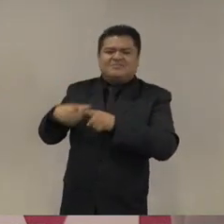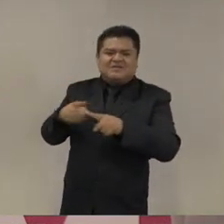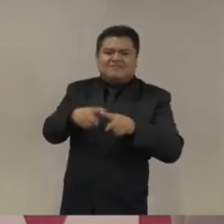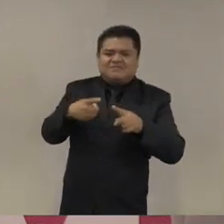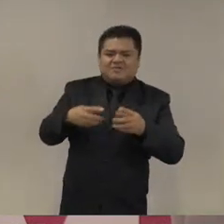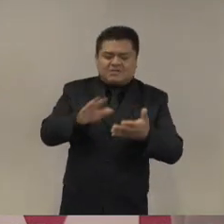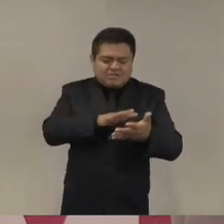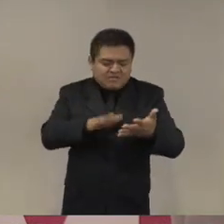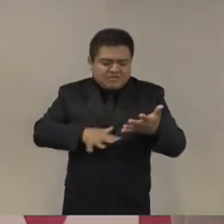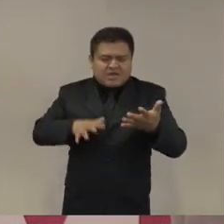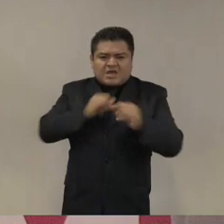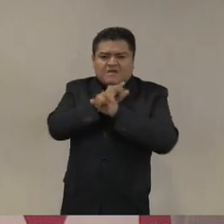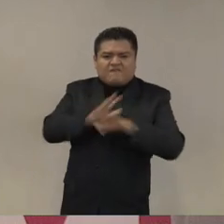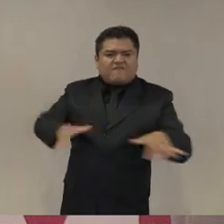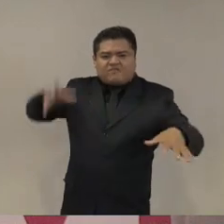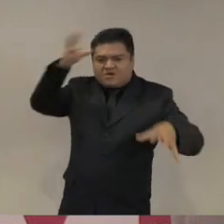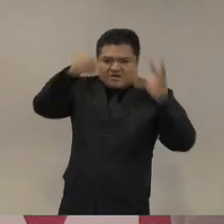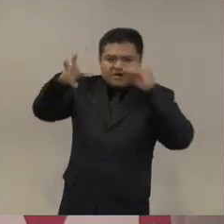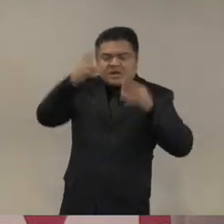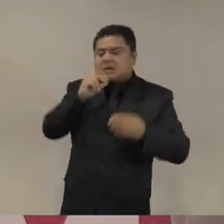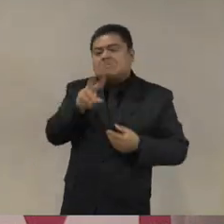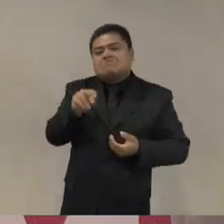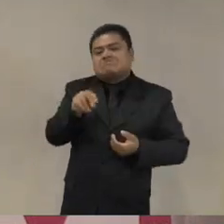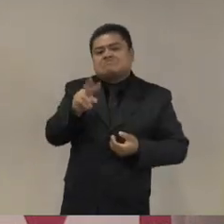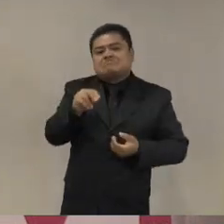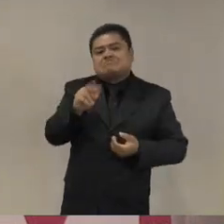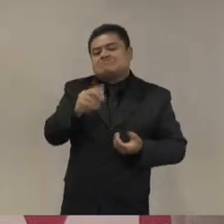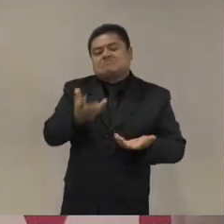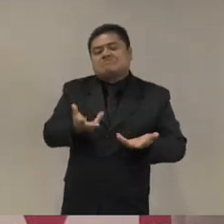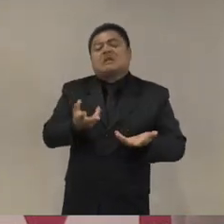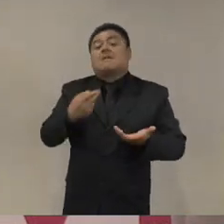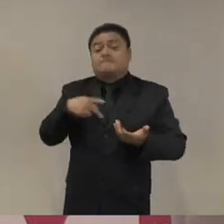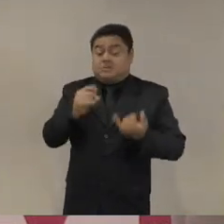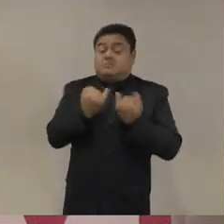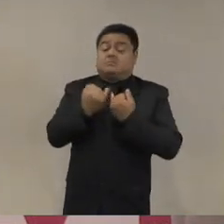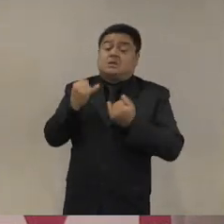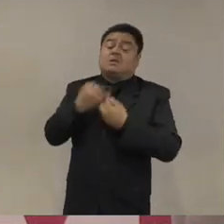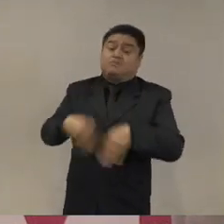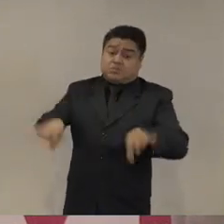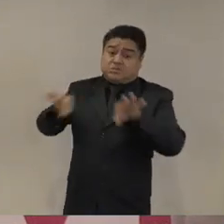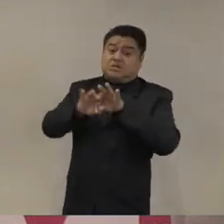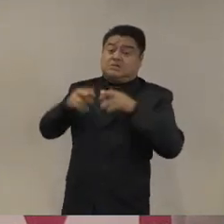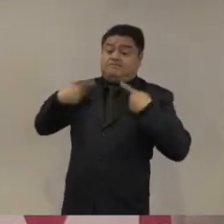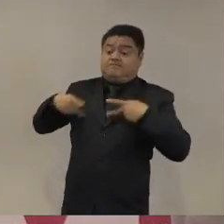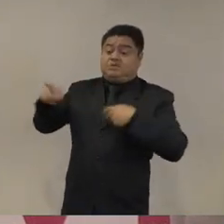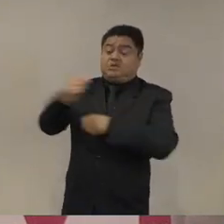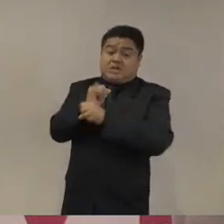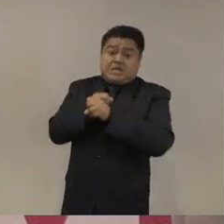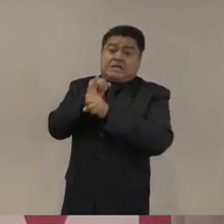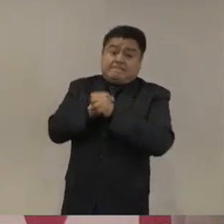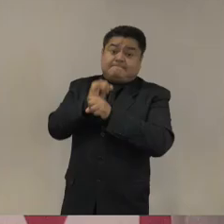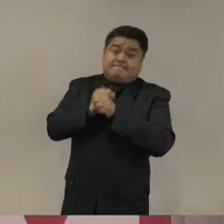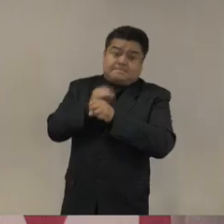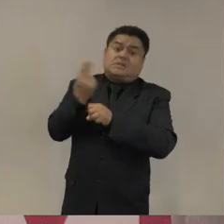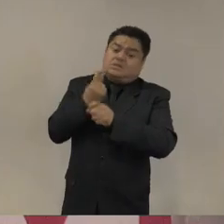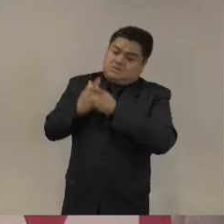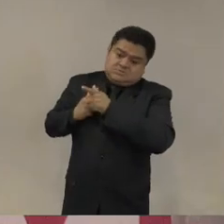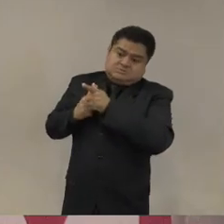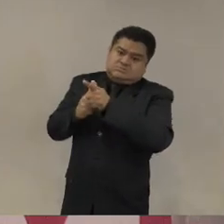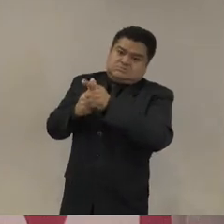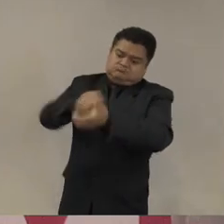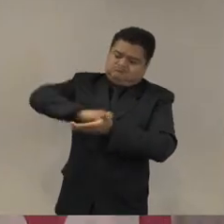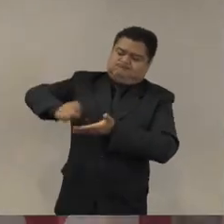creo que los investigadores no pueden convertirse en youtubers creo que hay una diferencia en términos de la